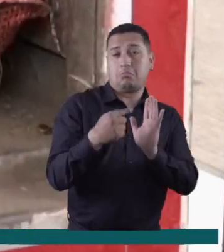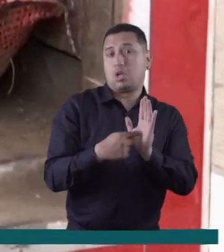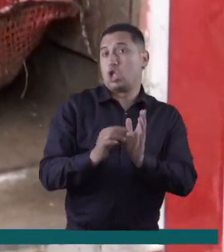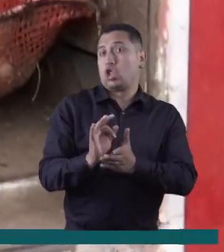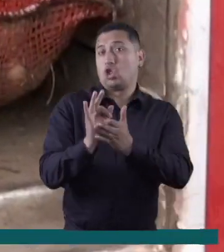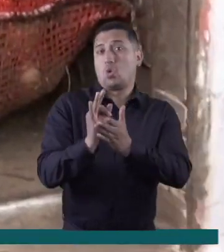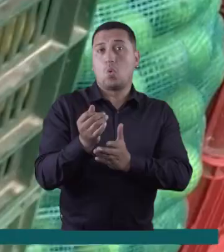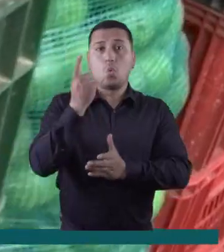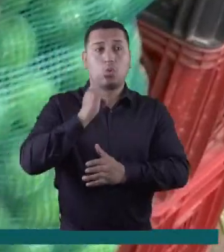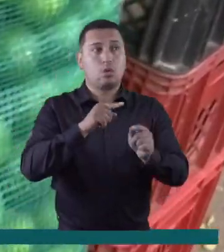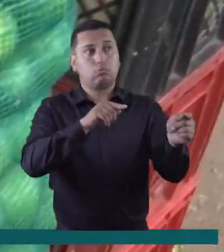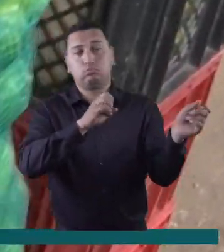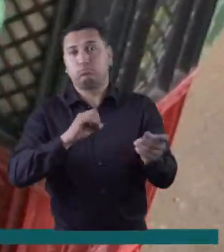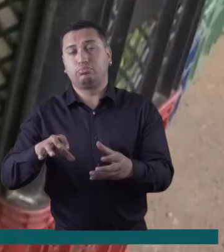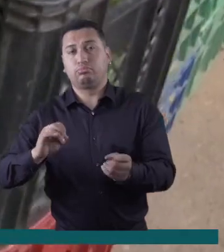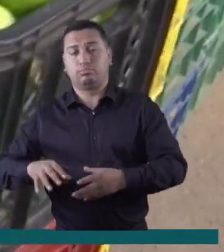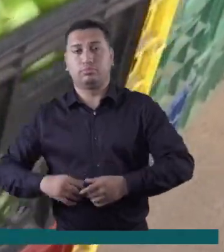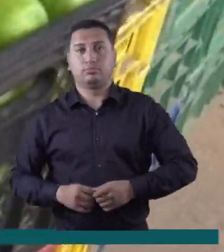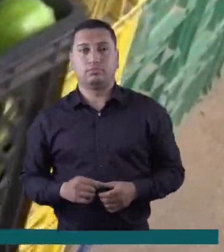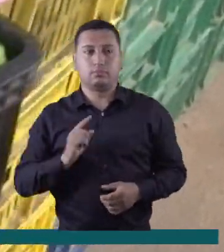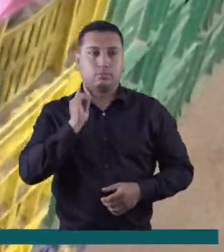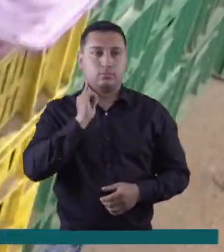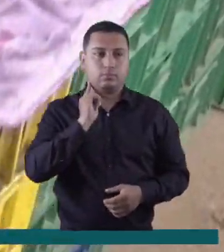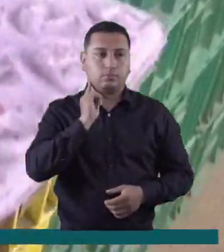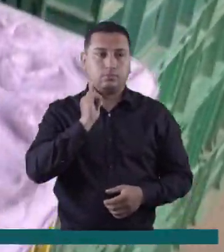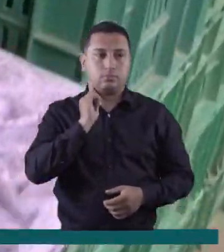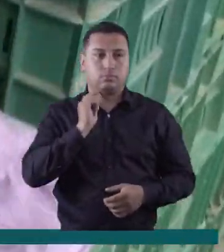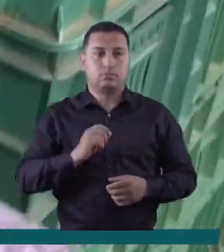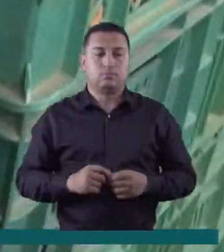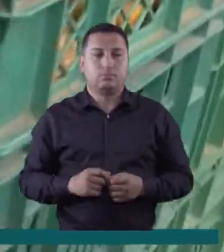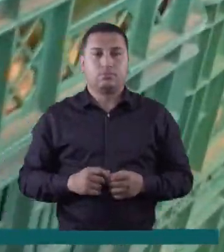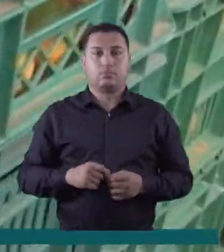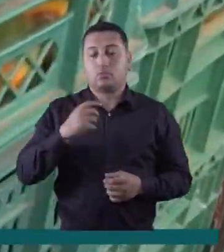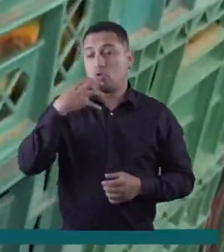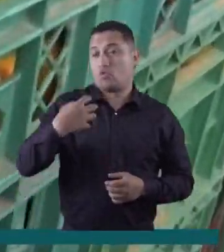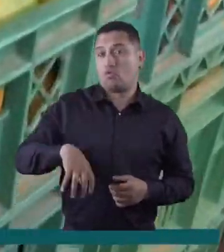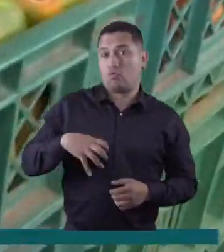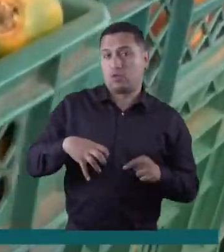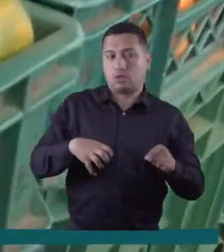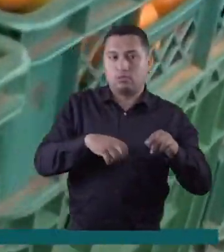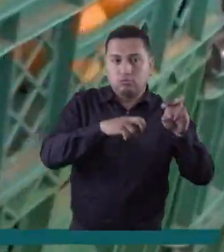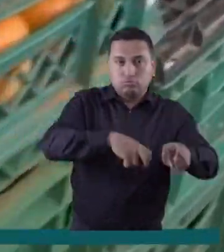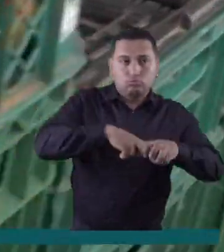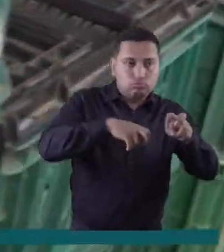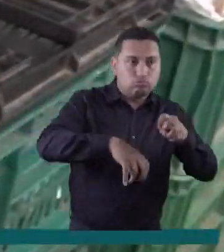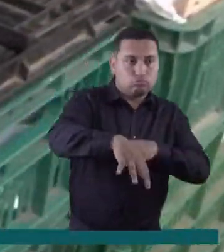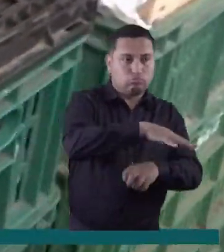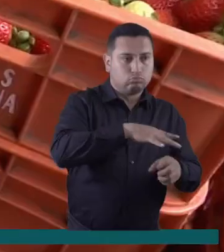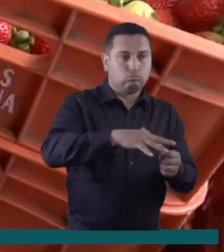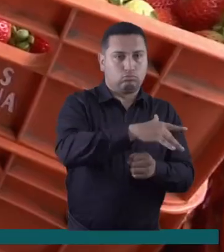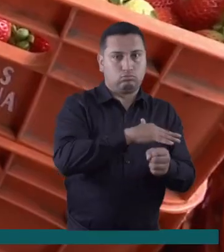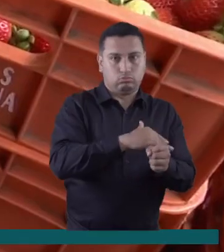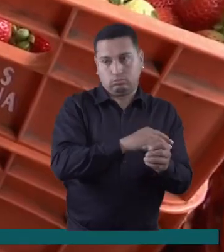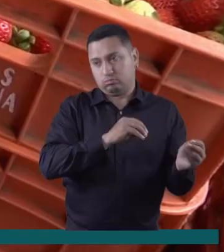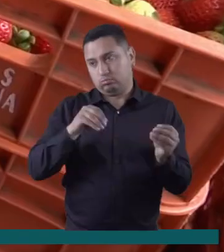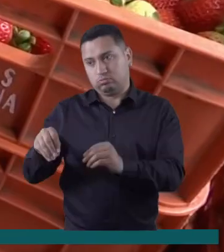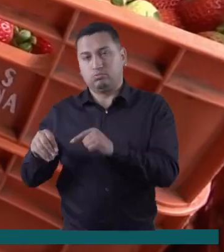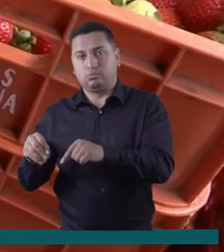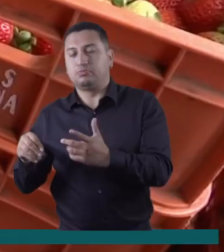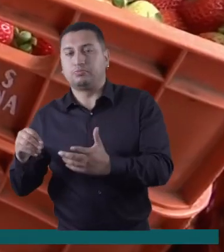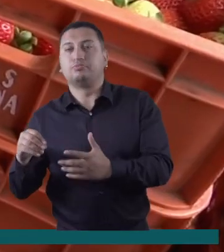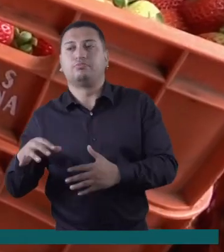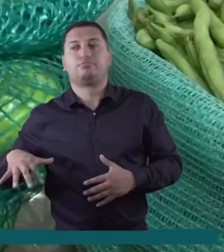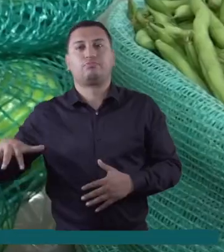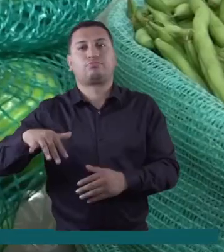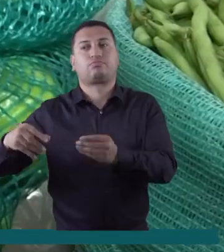toneladas. En cuanto a las frutas cosechadas en Cundinamarca y que llegan a los hogares colombianos y a los restaurantes, se destaca la